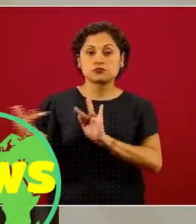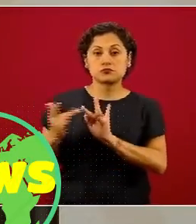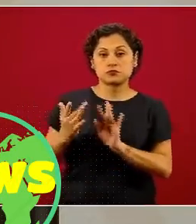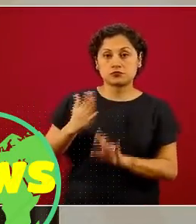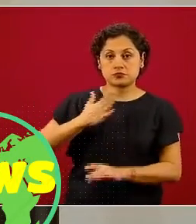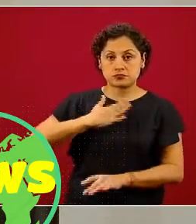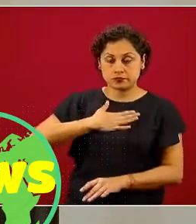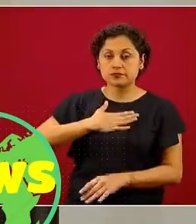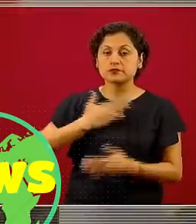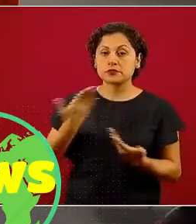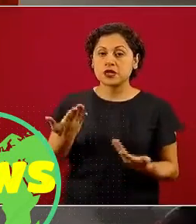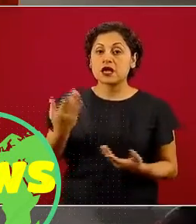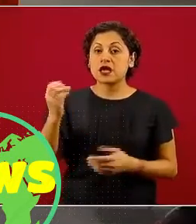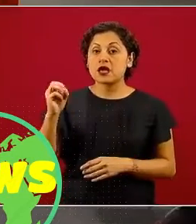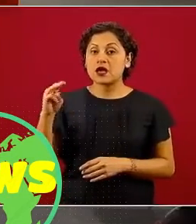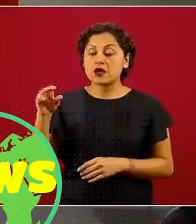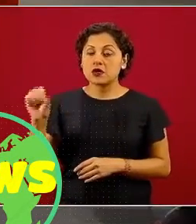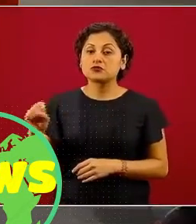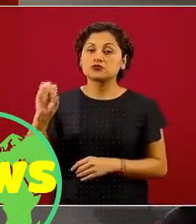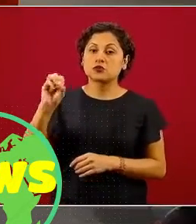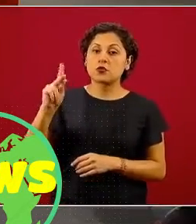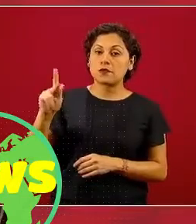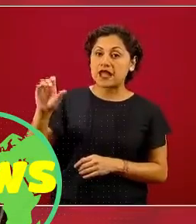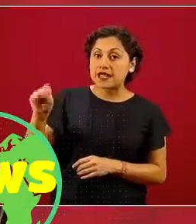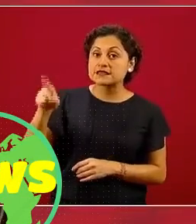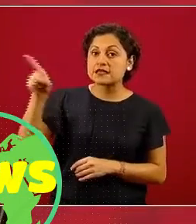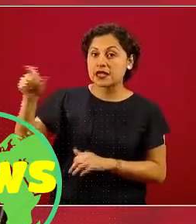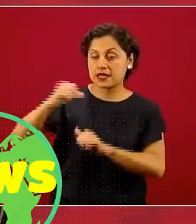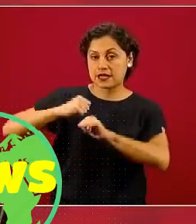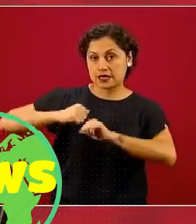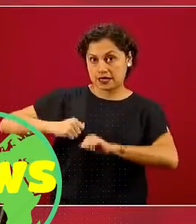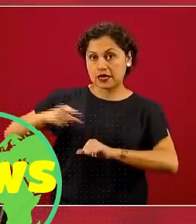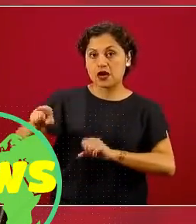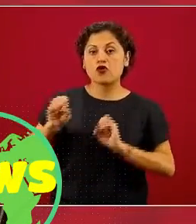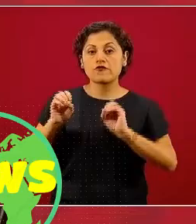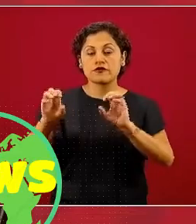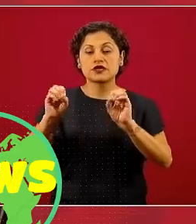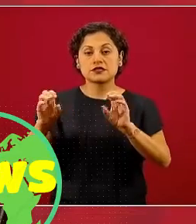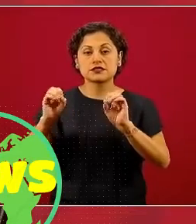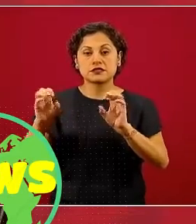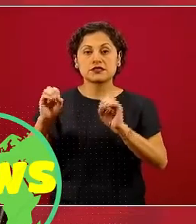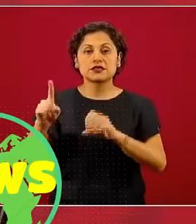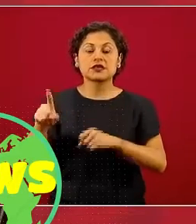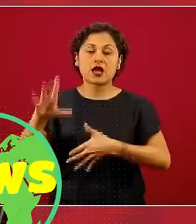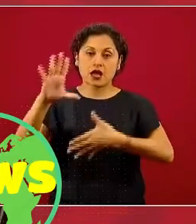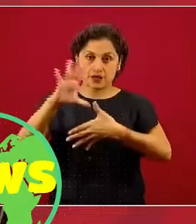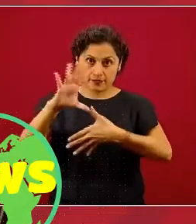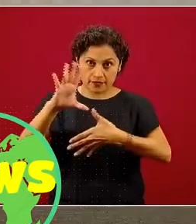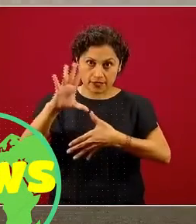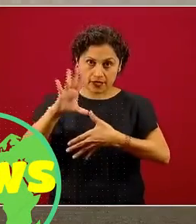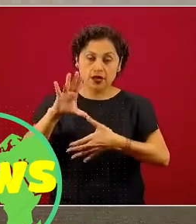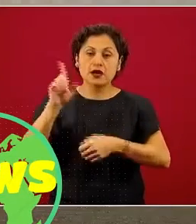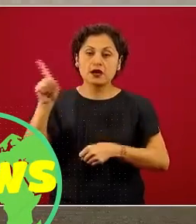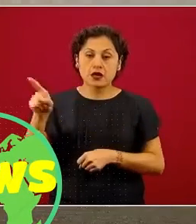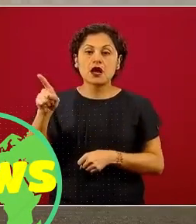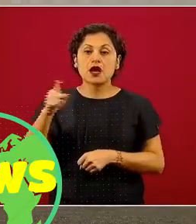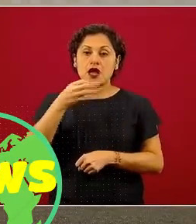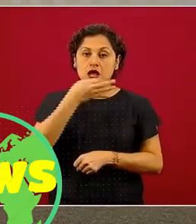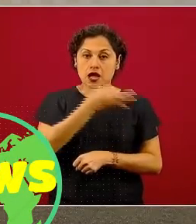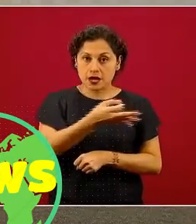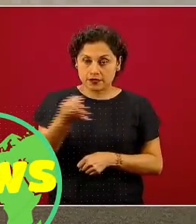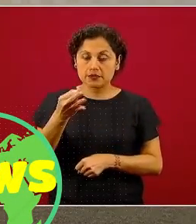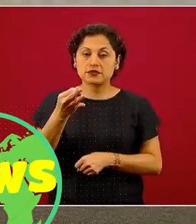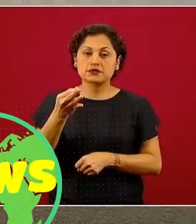postulación la hace la Organización Panamericana de la Salud, que es la oficina regional en el continente americano, se procesa en las